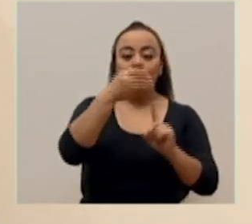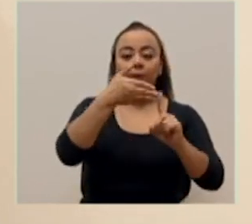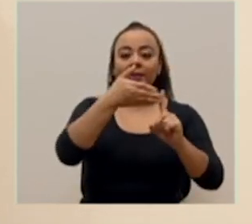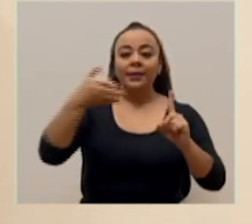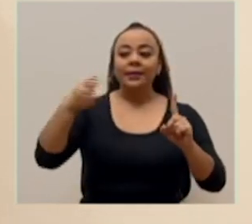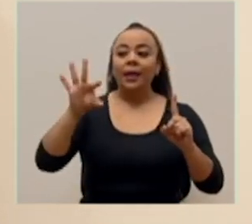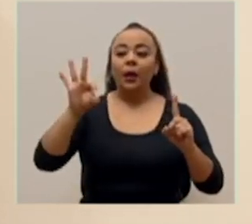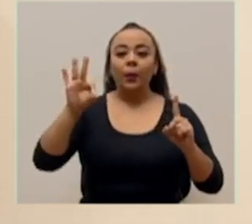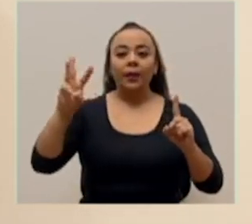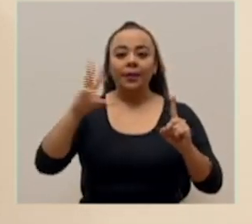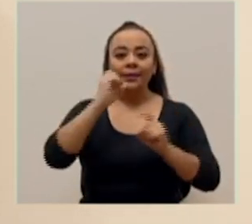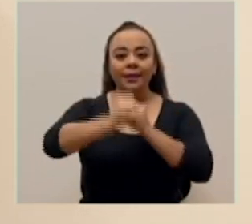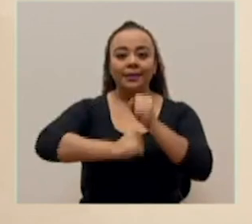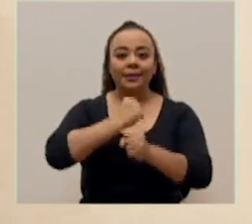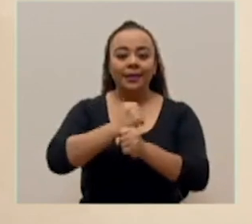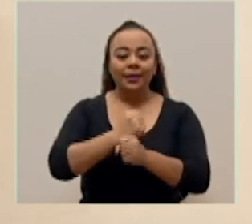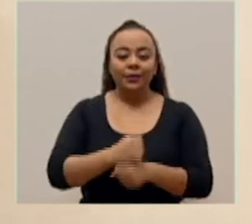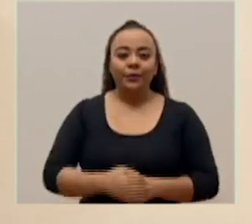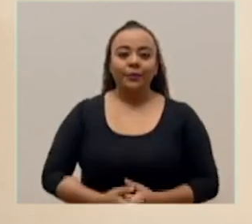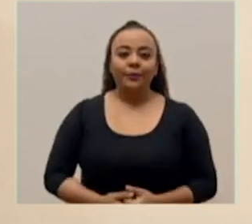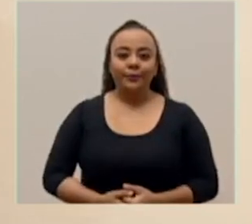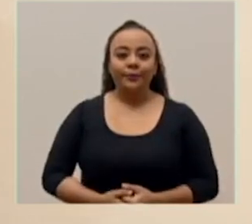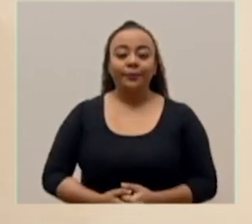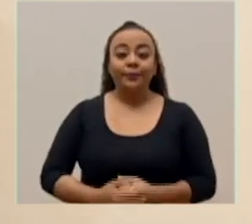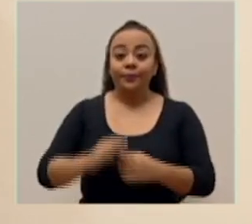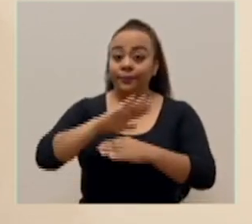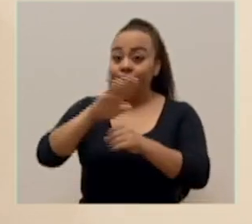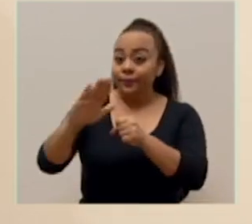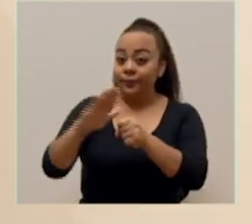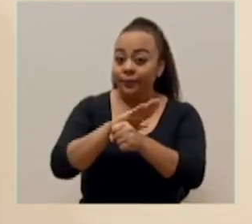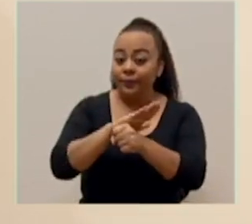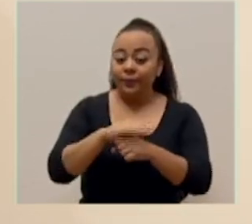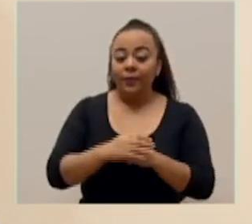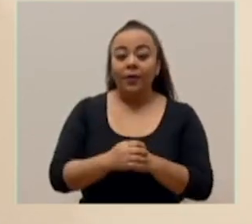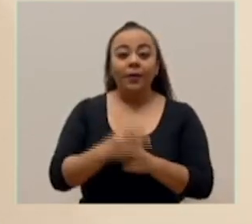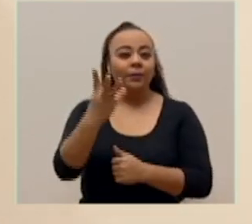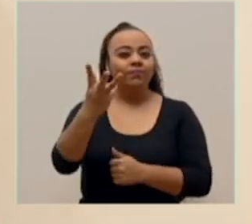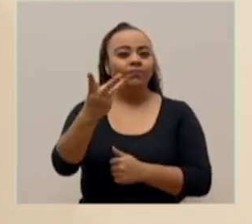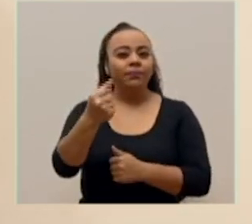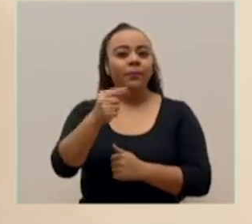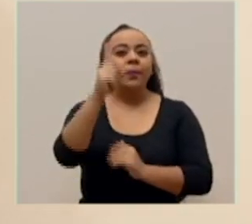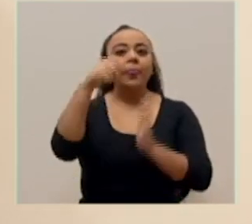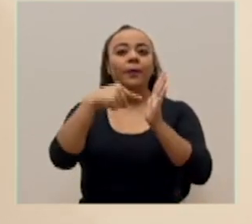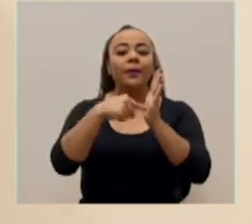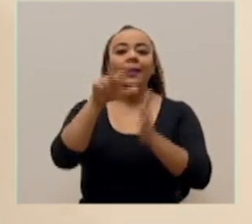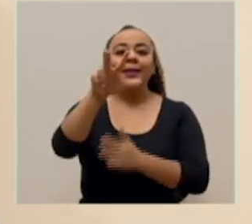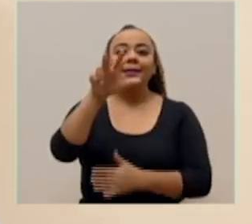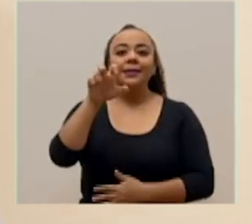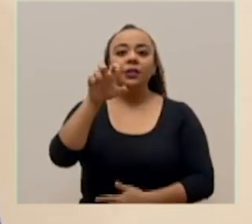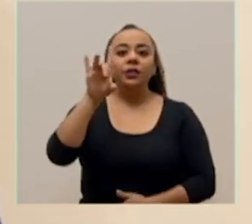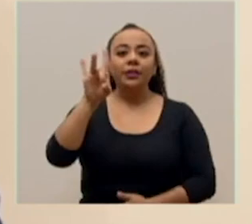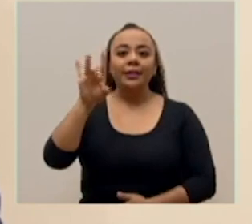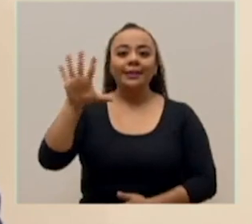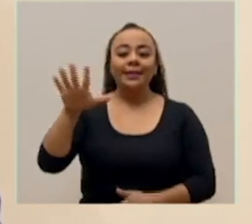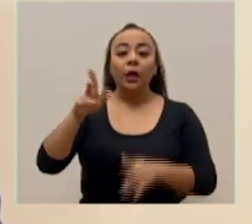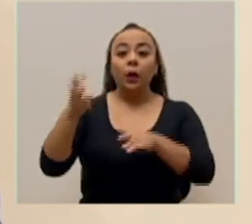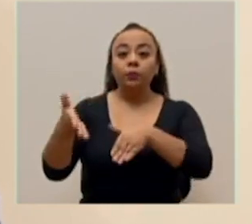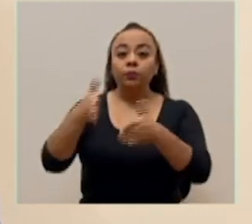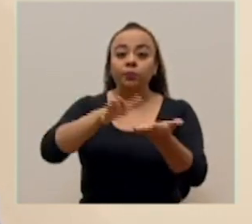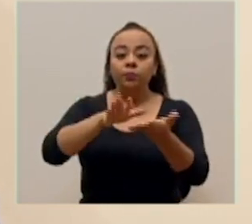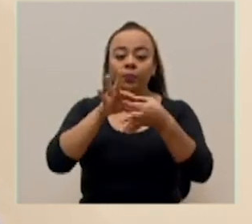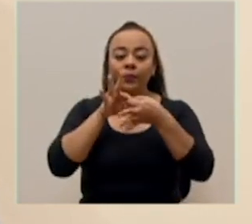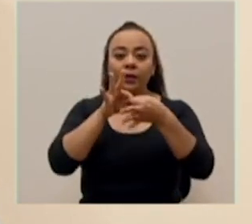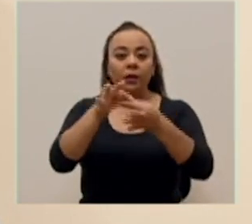los 96 años. En total, contabilizan 1,385 decesos